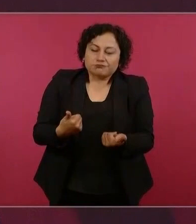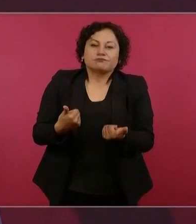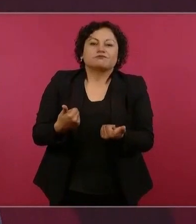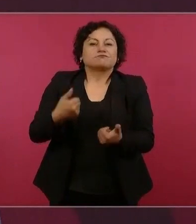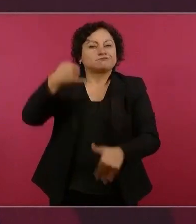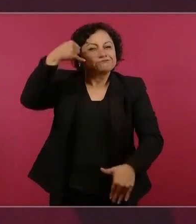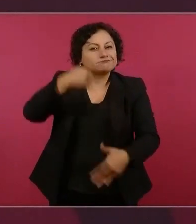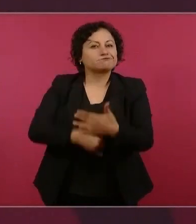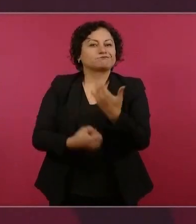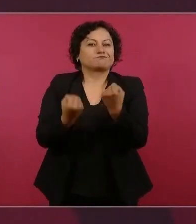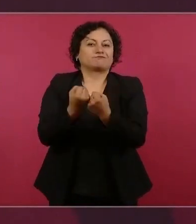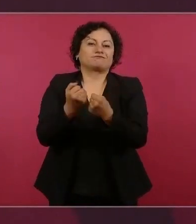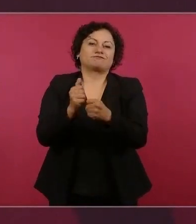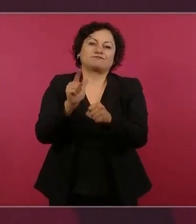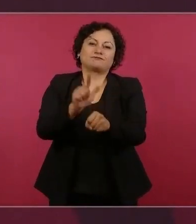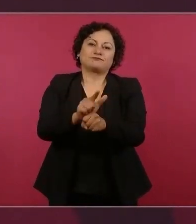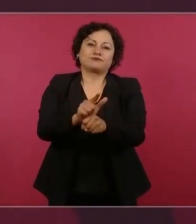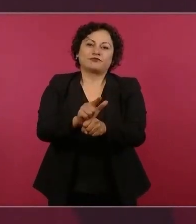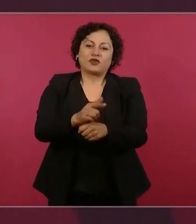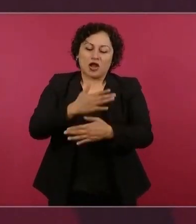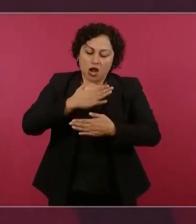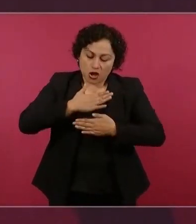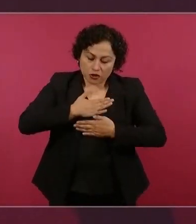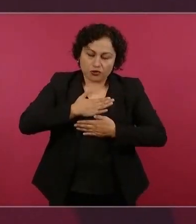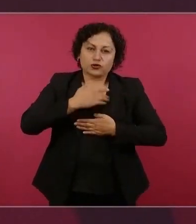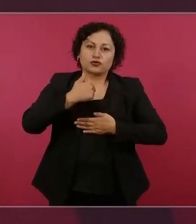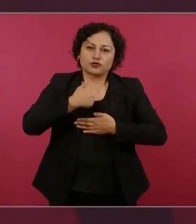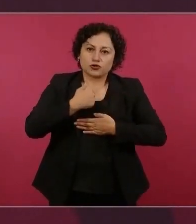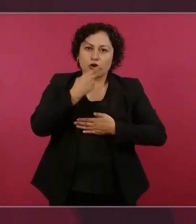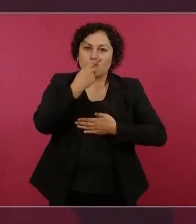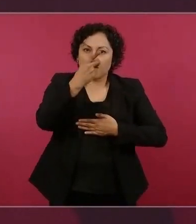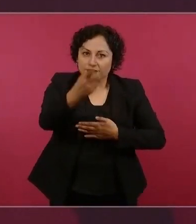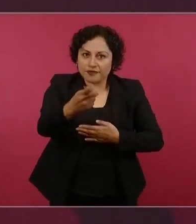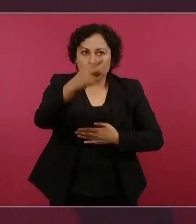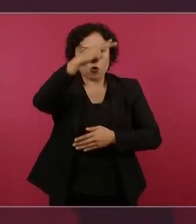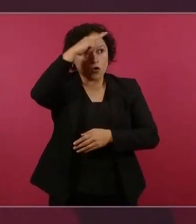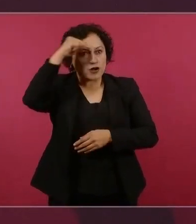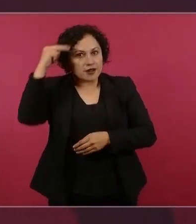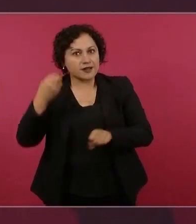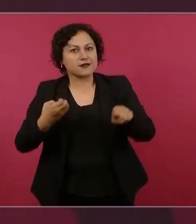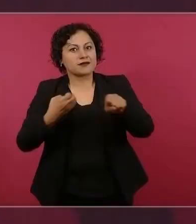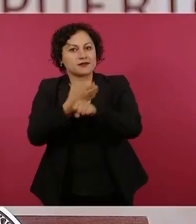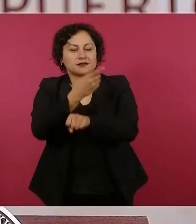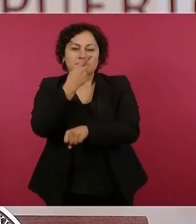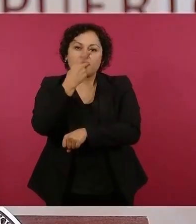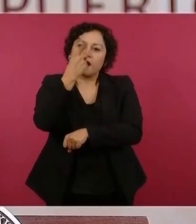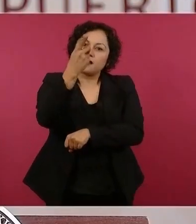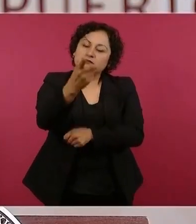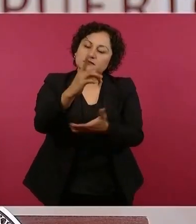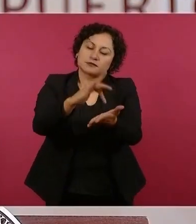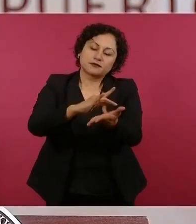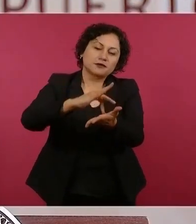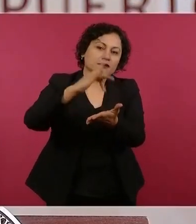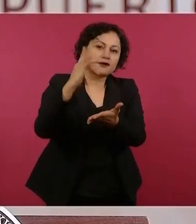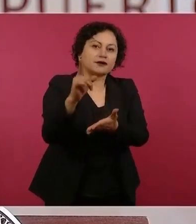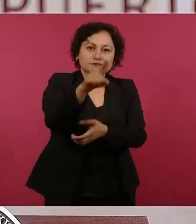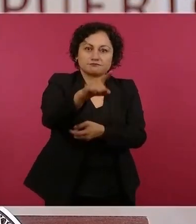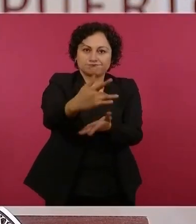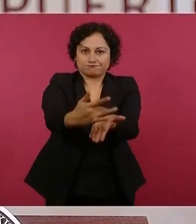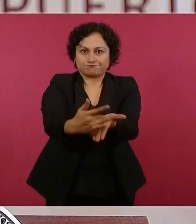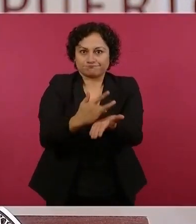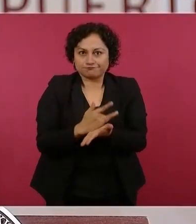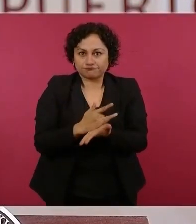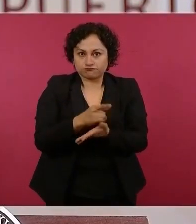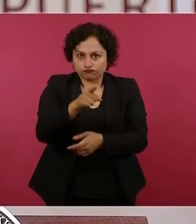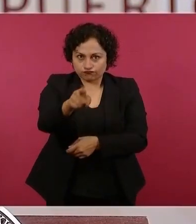Yo le agradezco, Nayarit le agradece a usted su apoyo y tenga la seguridad que este sistema de salud no